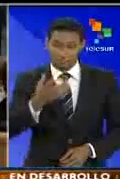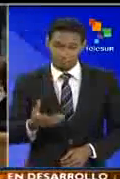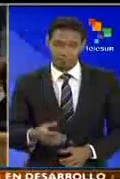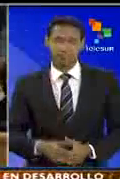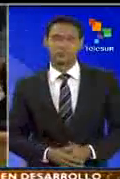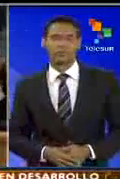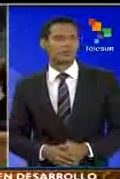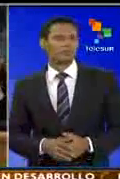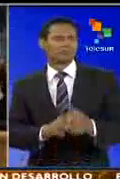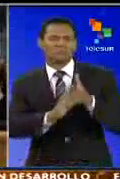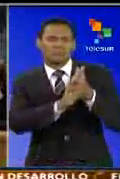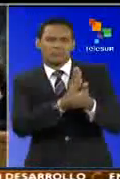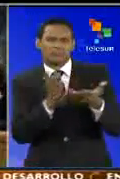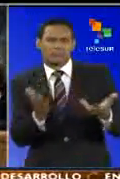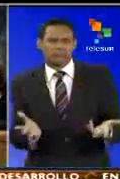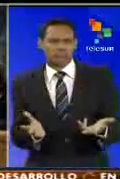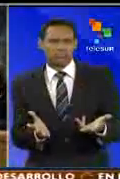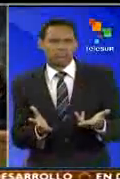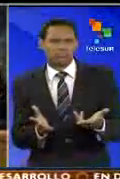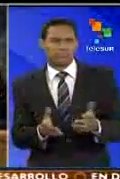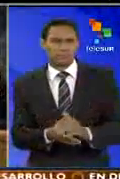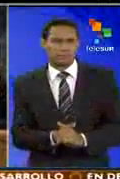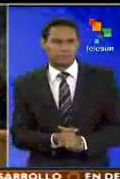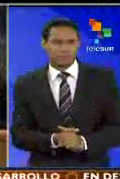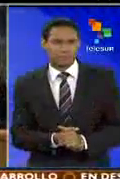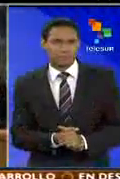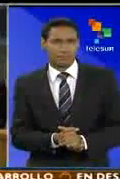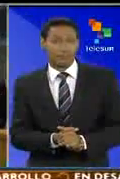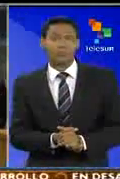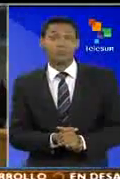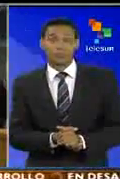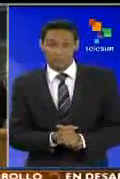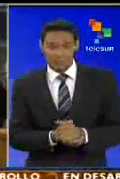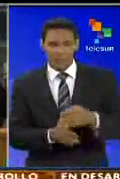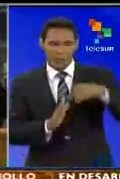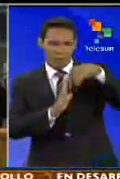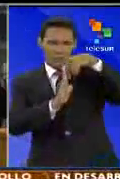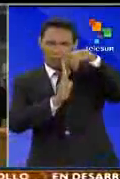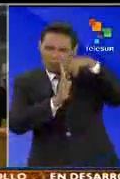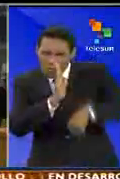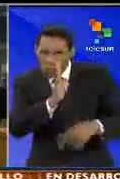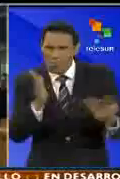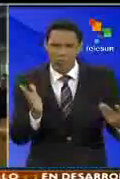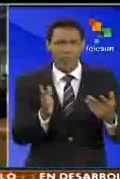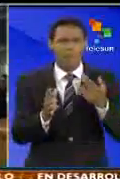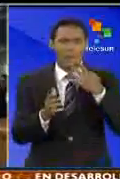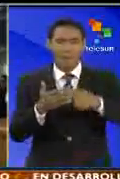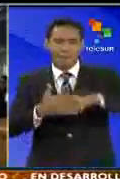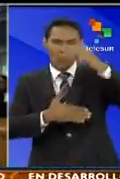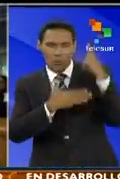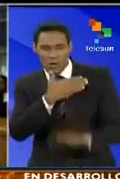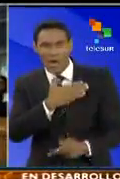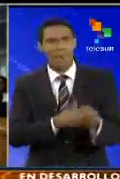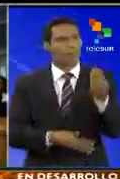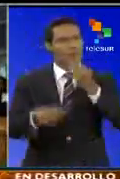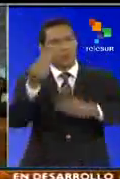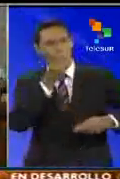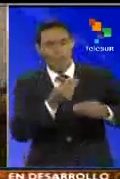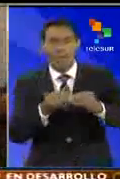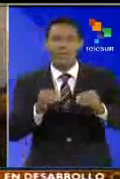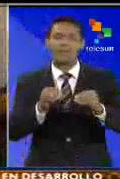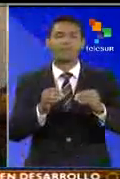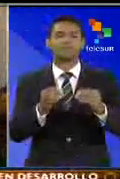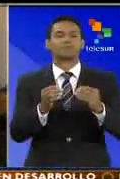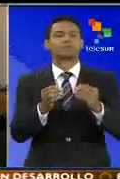referido particularmente a la profundización del programa de alimentación escolar para niños